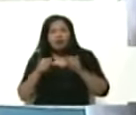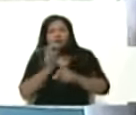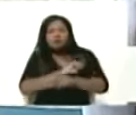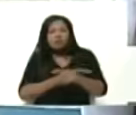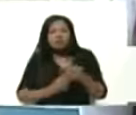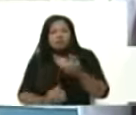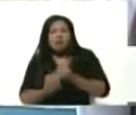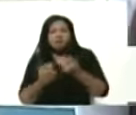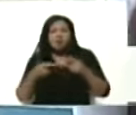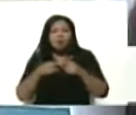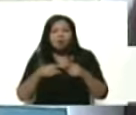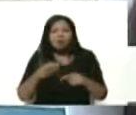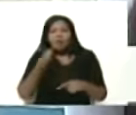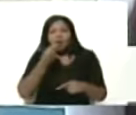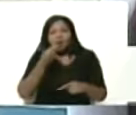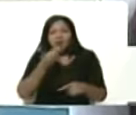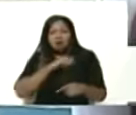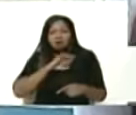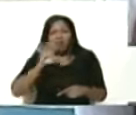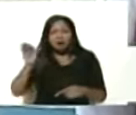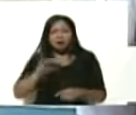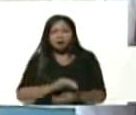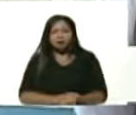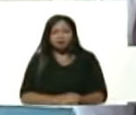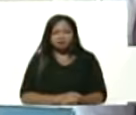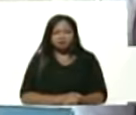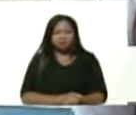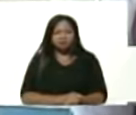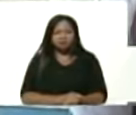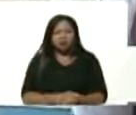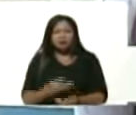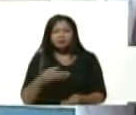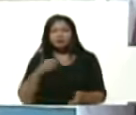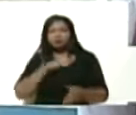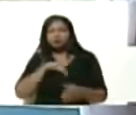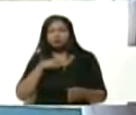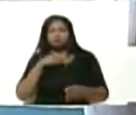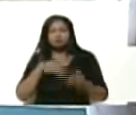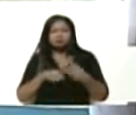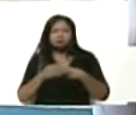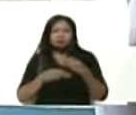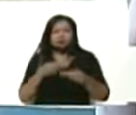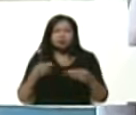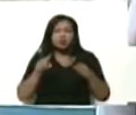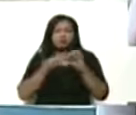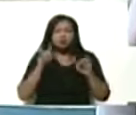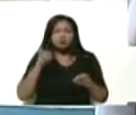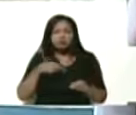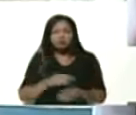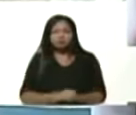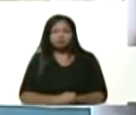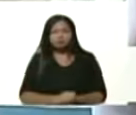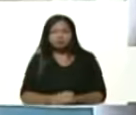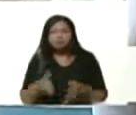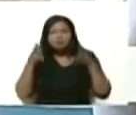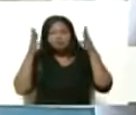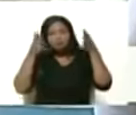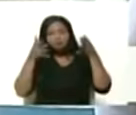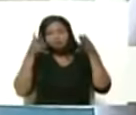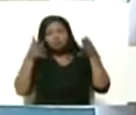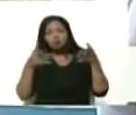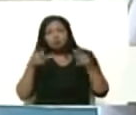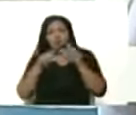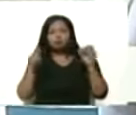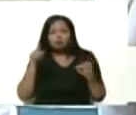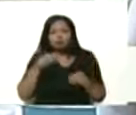soberanía alimentaria de nuestra patria nos hemos dedicado en todos los estados que hemos llegado a prestar asesoría oportuna a